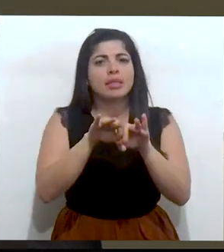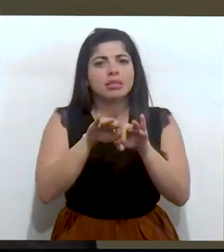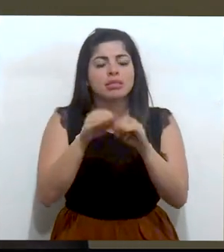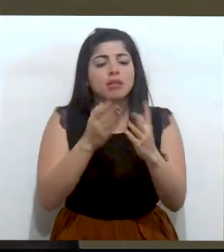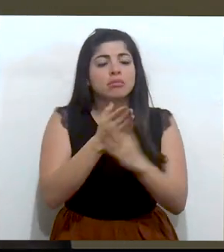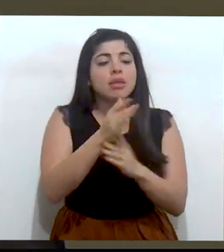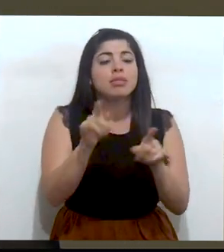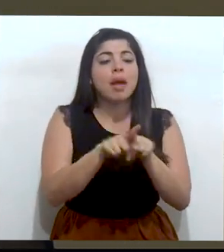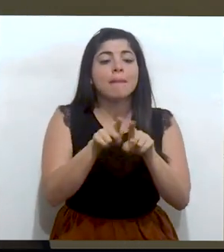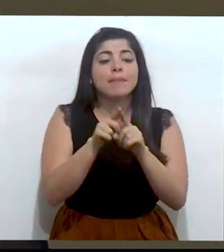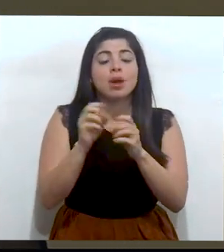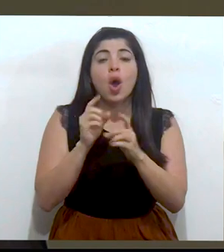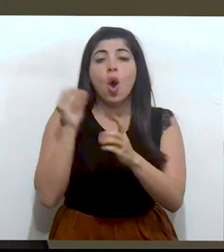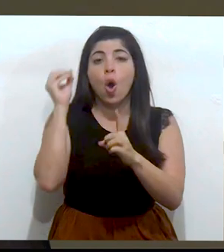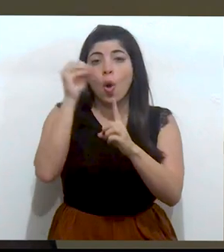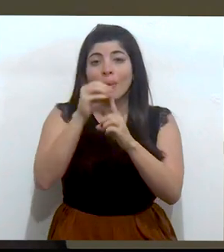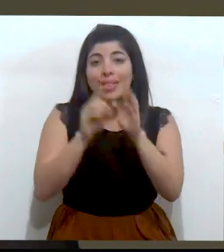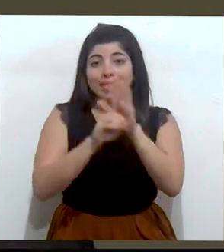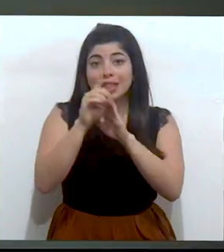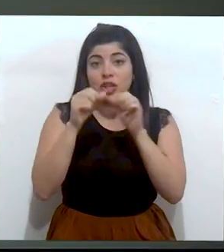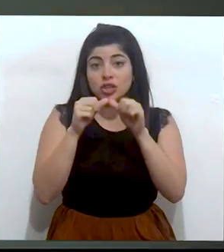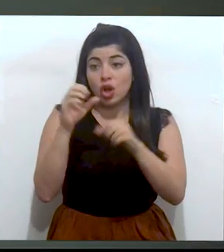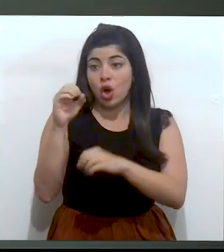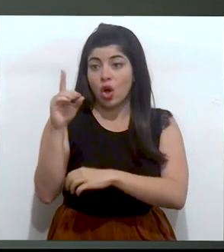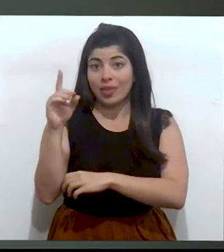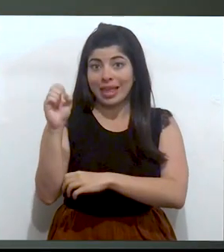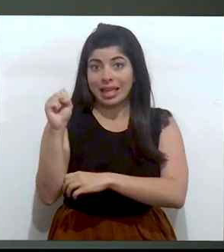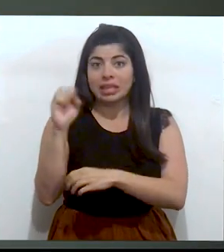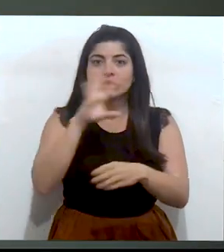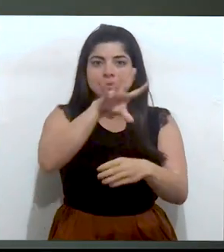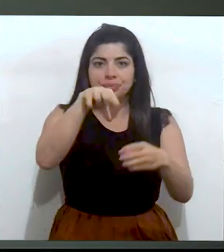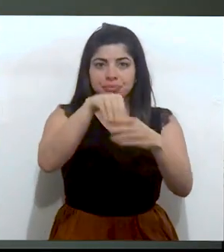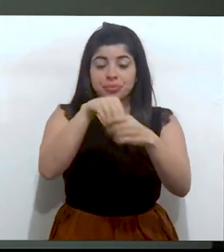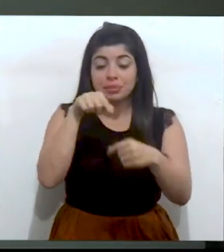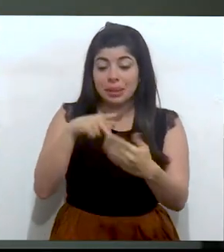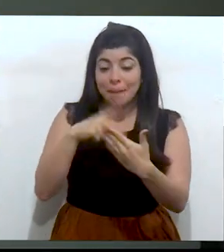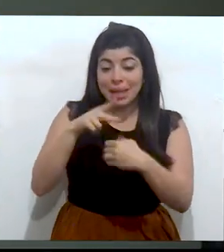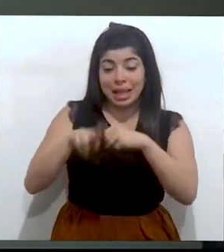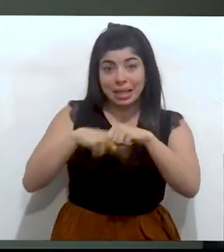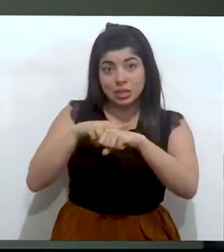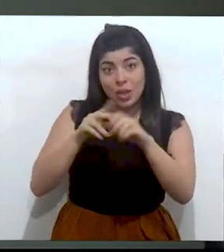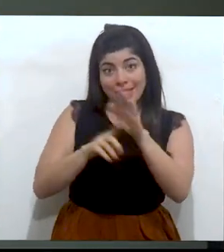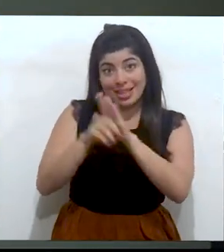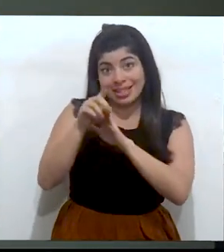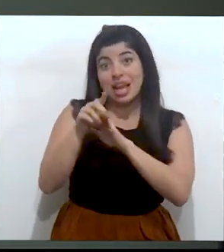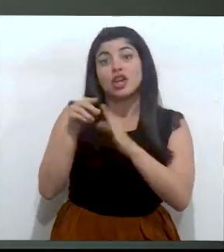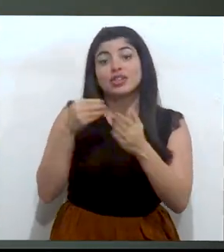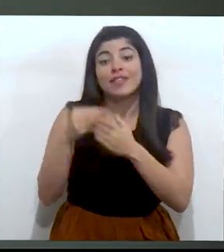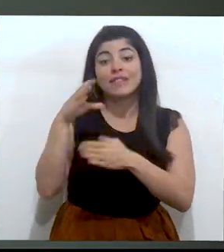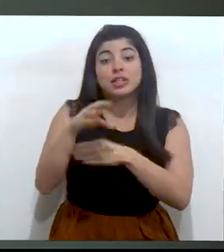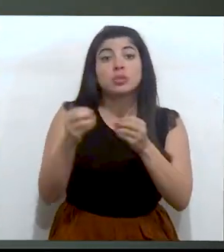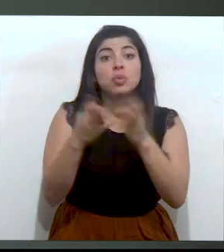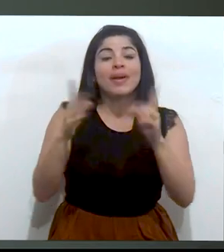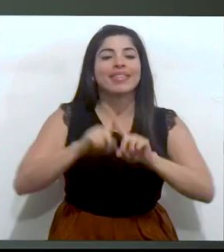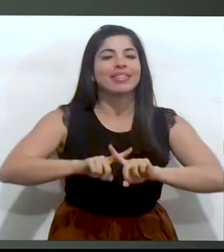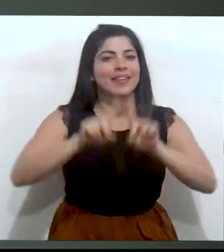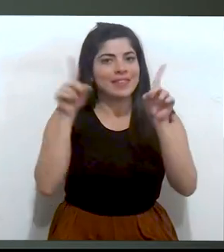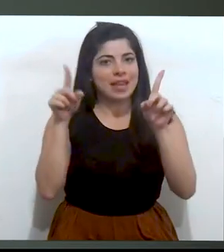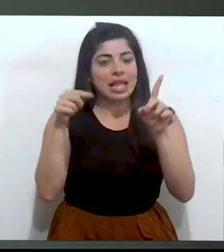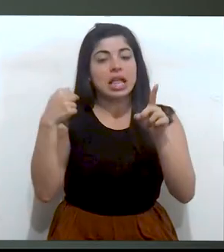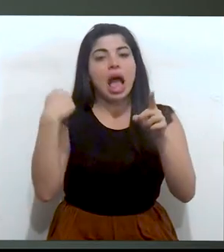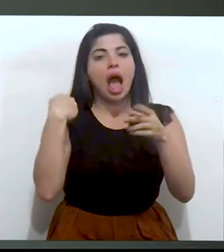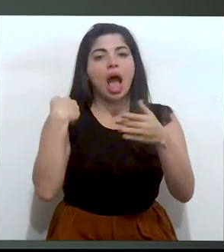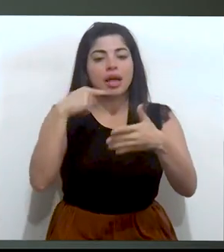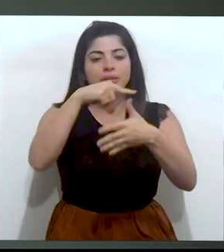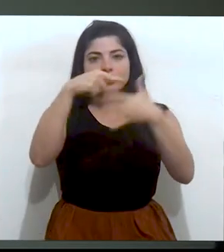también cruzado por los objetivos de desarrollo sostenible. Este es un Plan Nacional de Desarrollo e Inversión Pública diferente, que está compuesto por